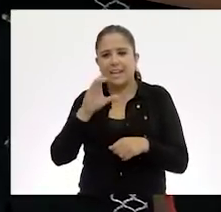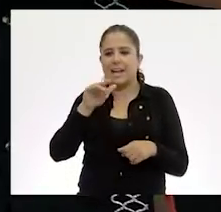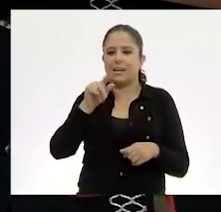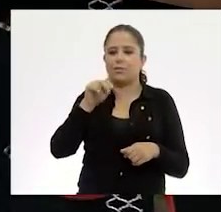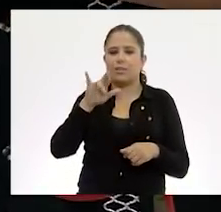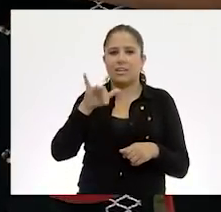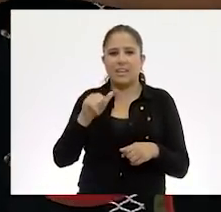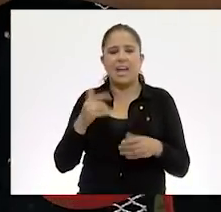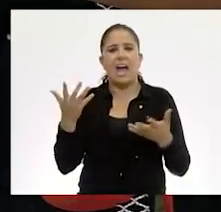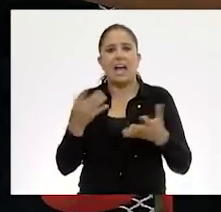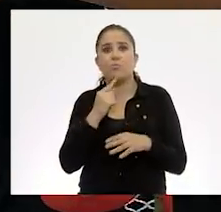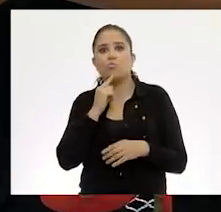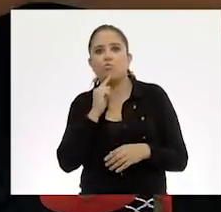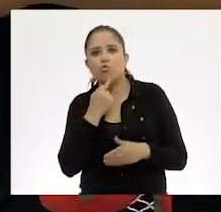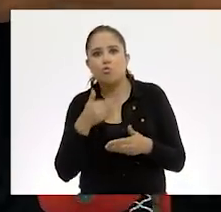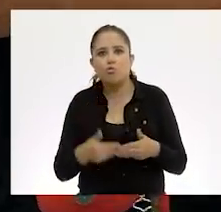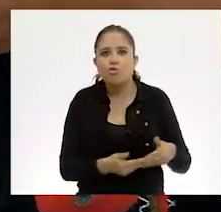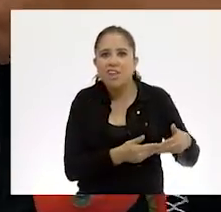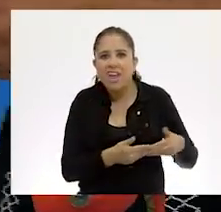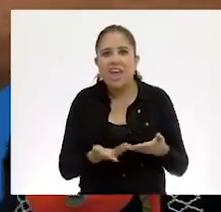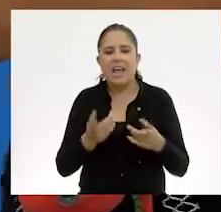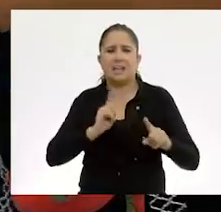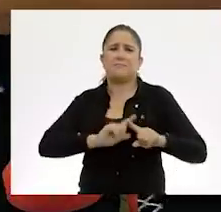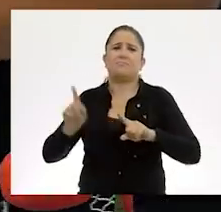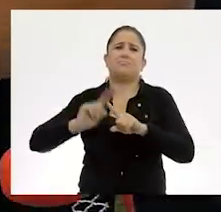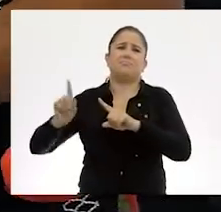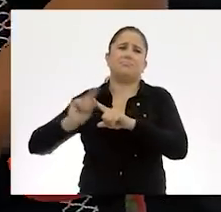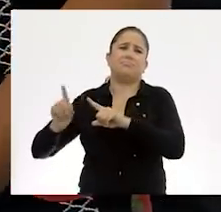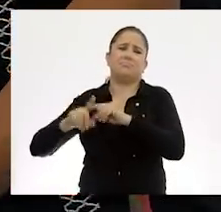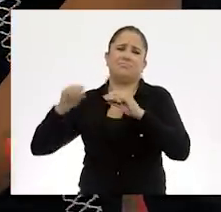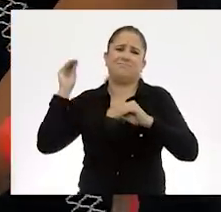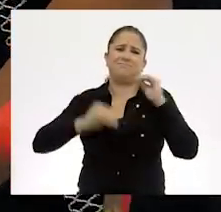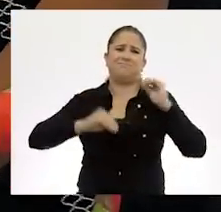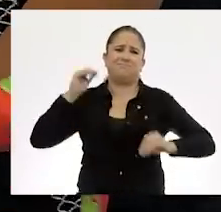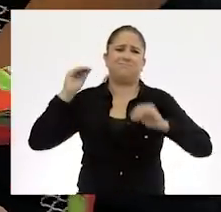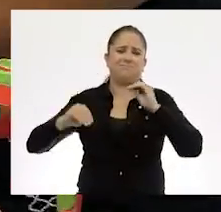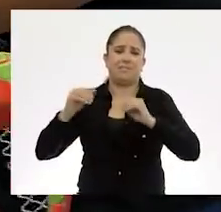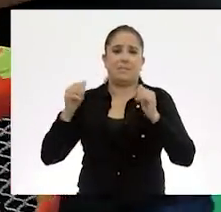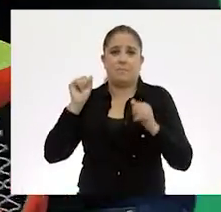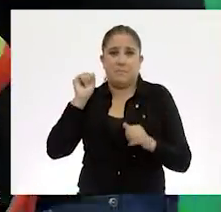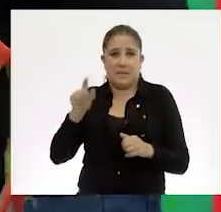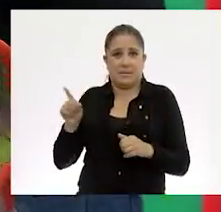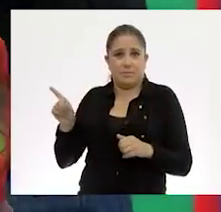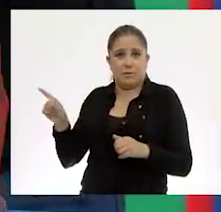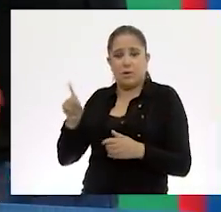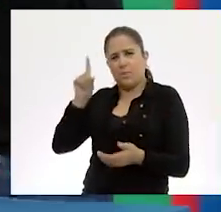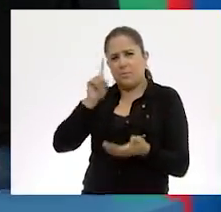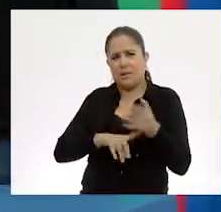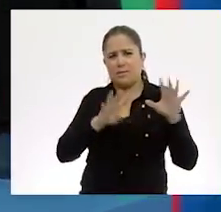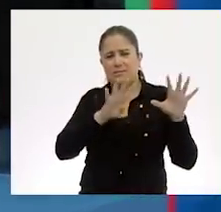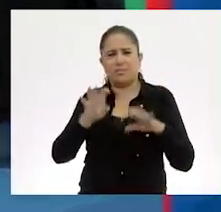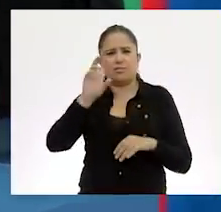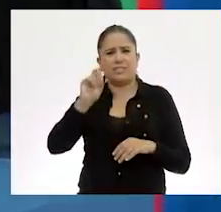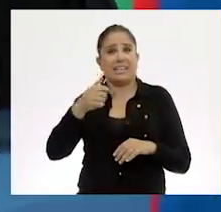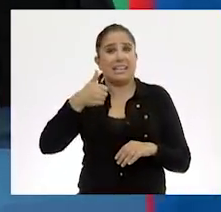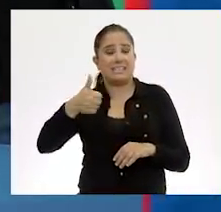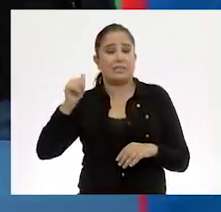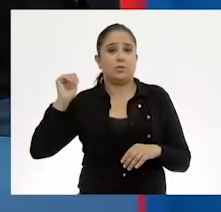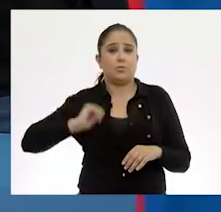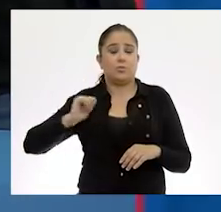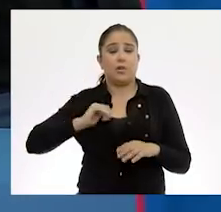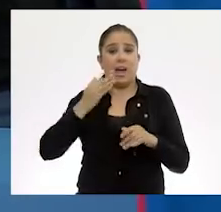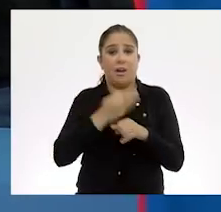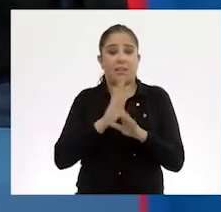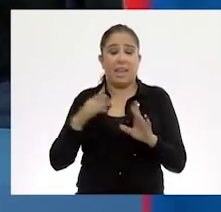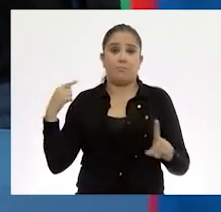Él hacía judas, muñecas y piezas que tienen que ver con esta técnica. Eso fue en el año de 1936. Si se dan